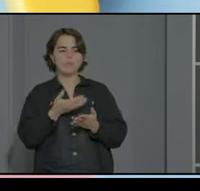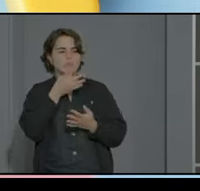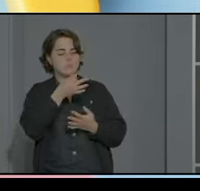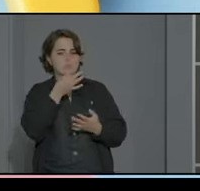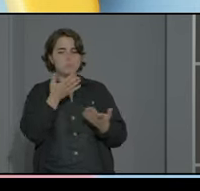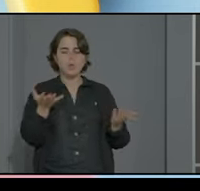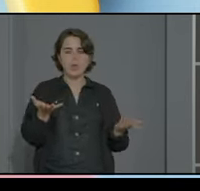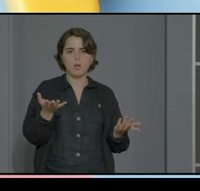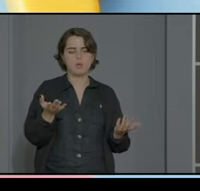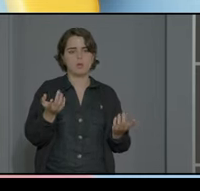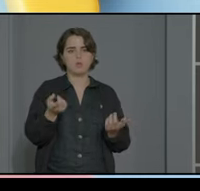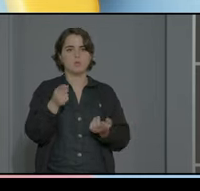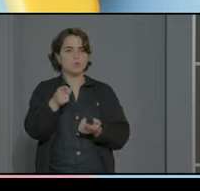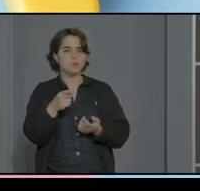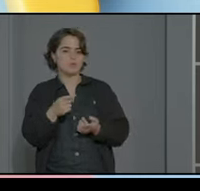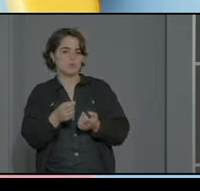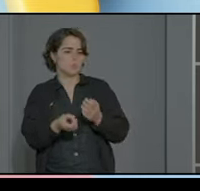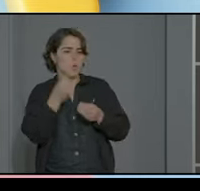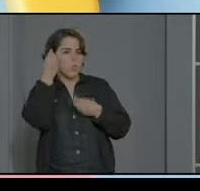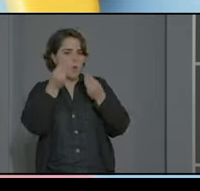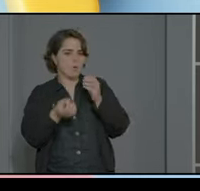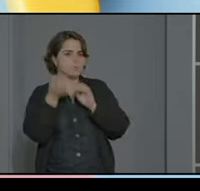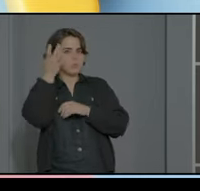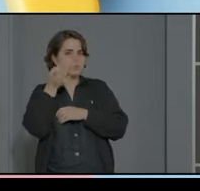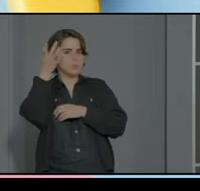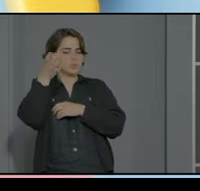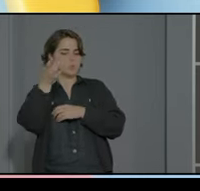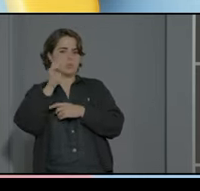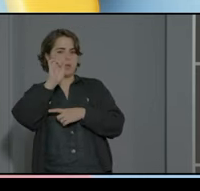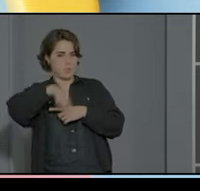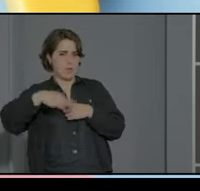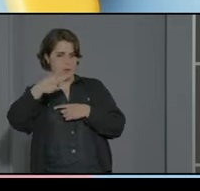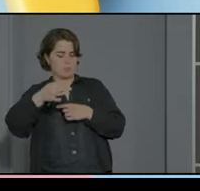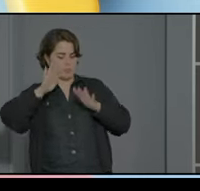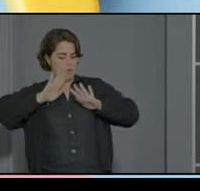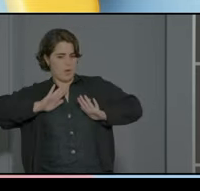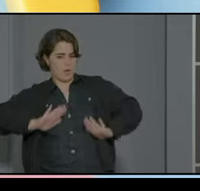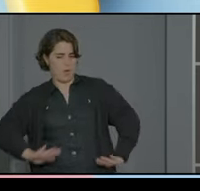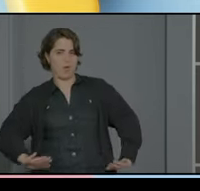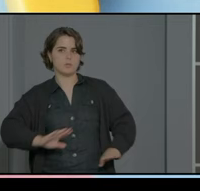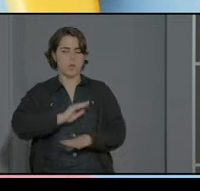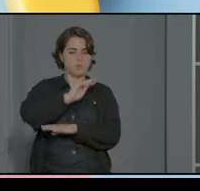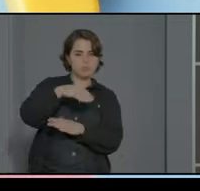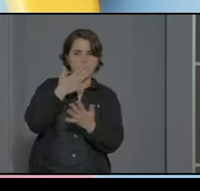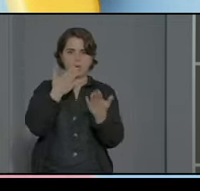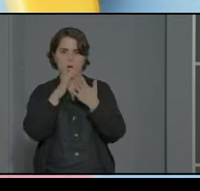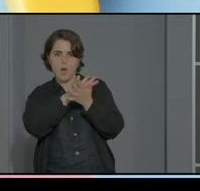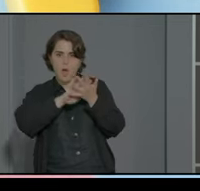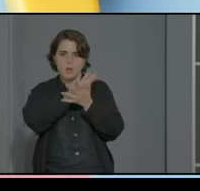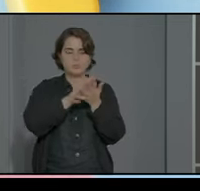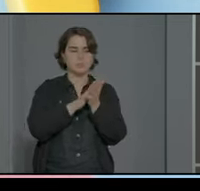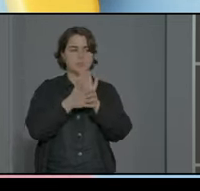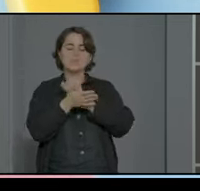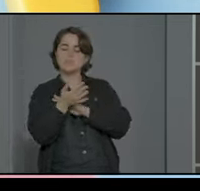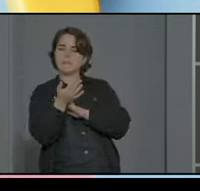que de lo que vaya surgiendo ¿no? relajarse conservar conversar es un poco